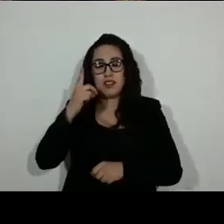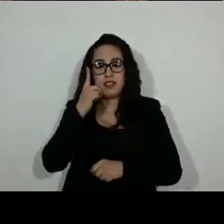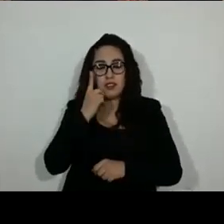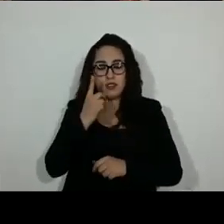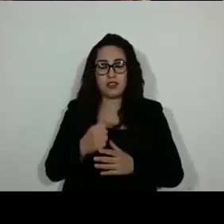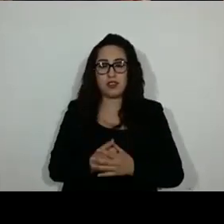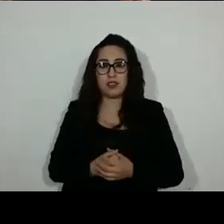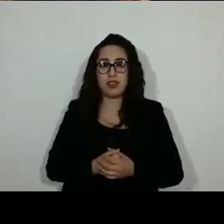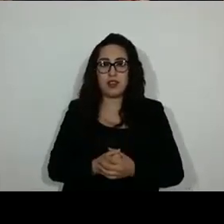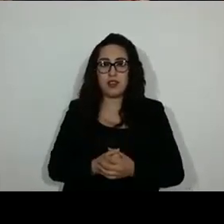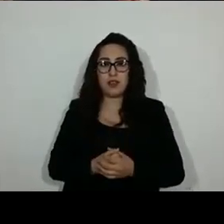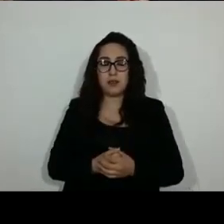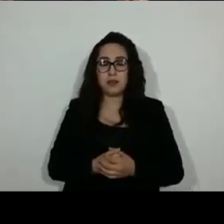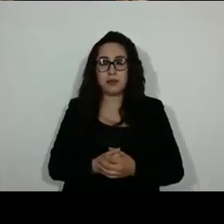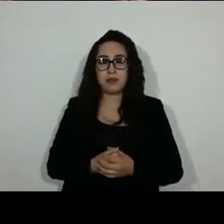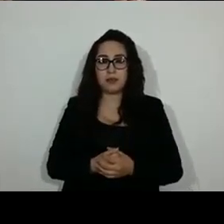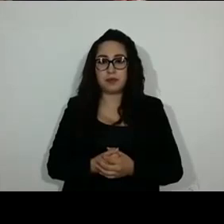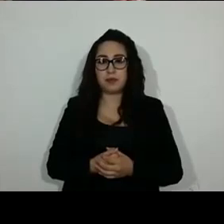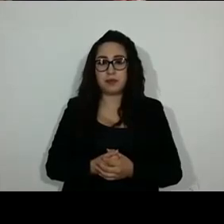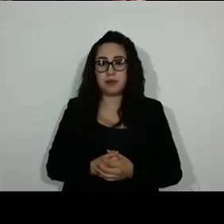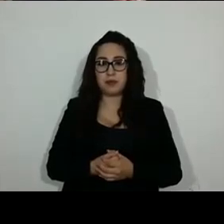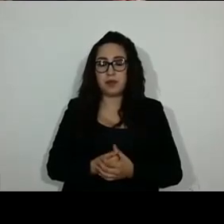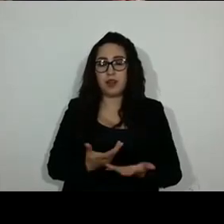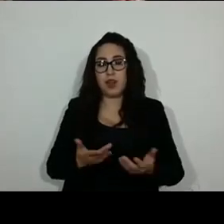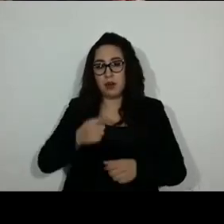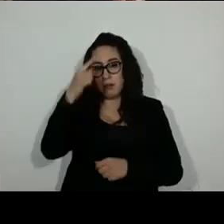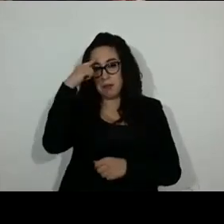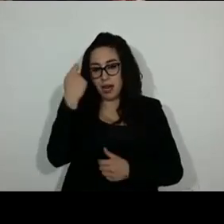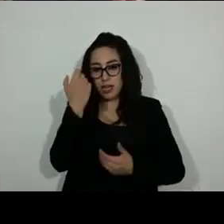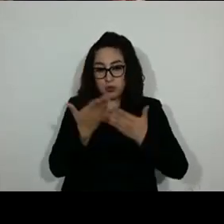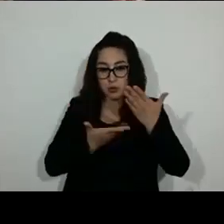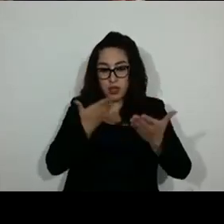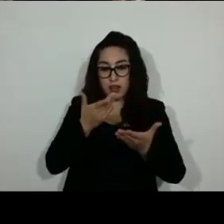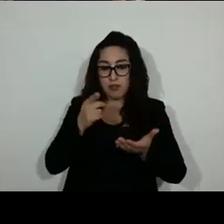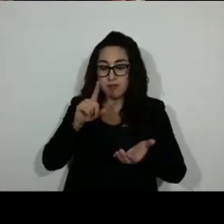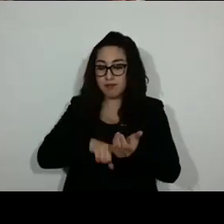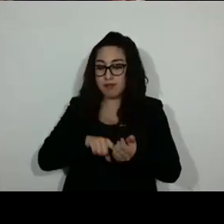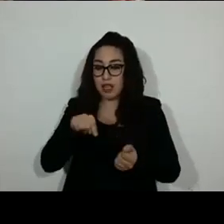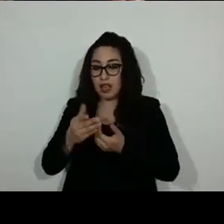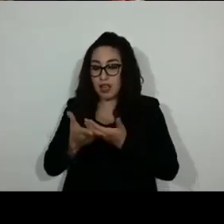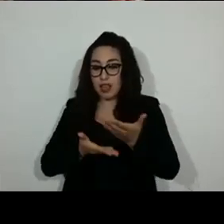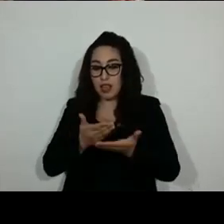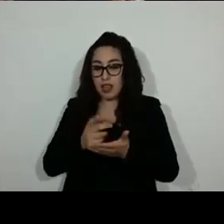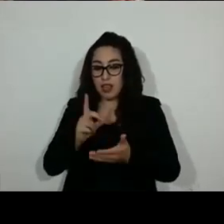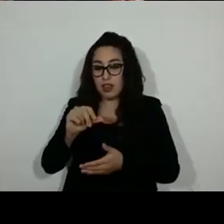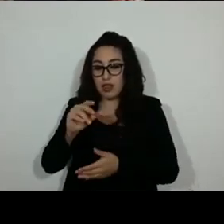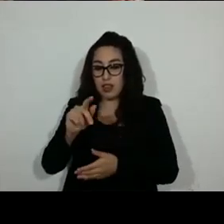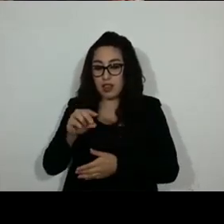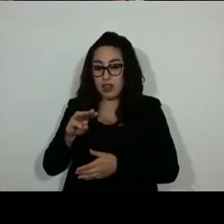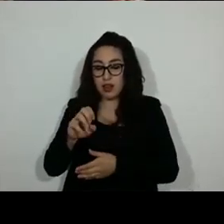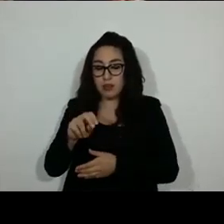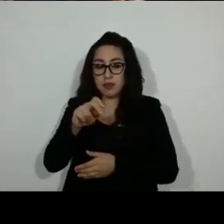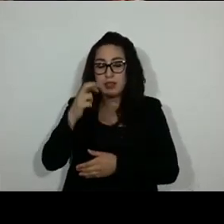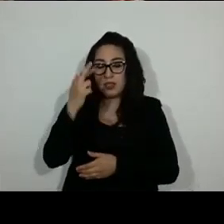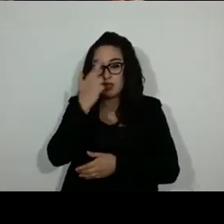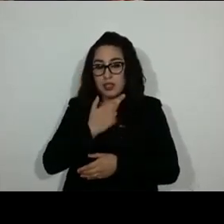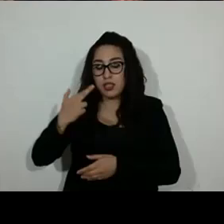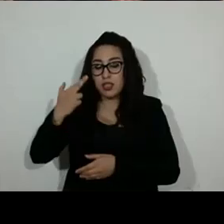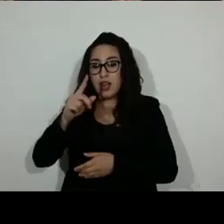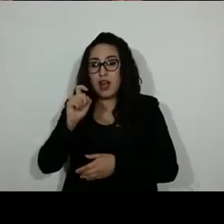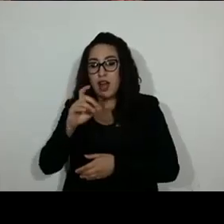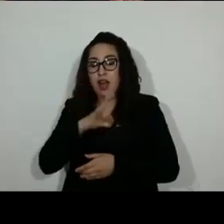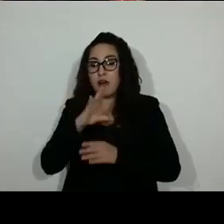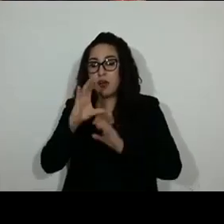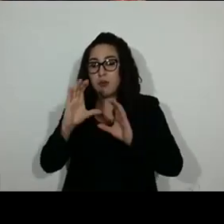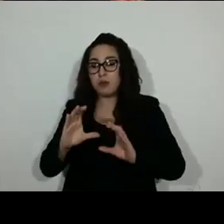incorporación como elemento de estudio en los dictámenes sobre perspectiva del desarrollo sostenible a la